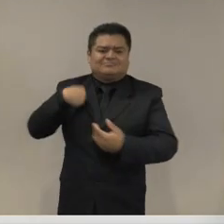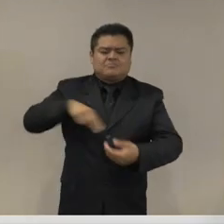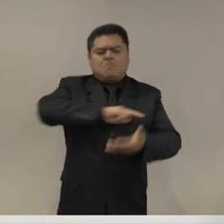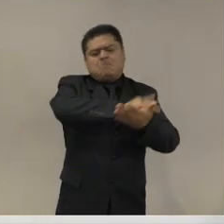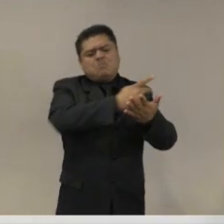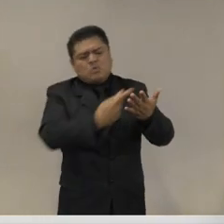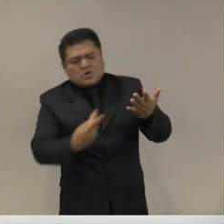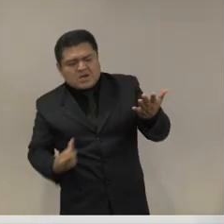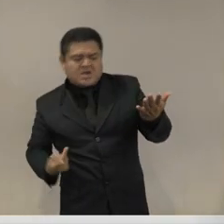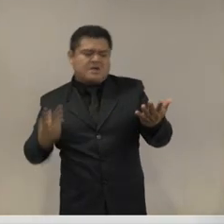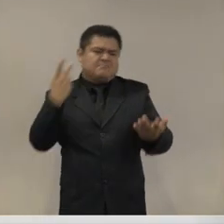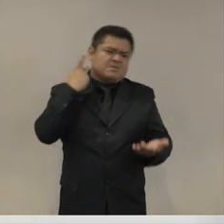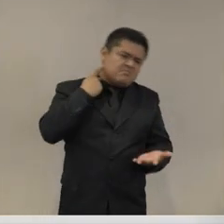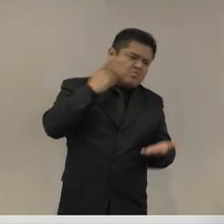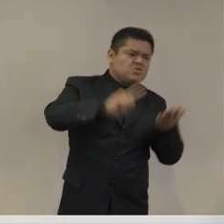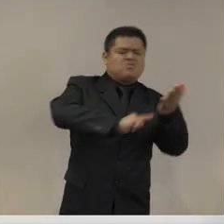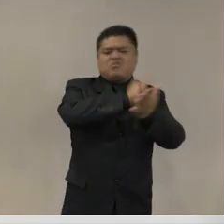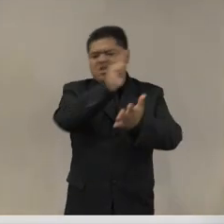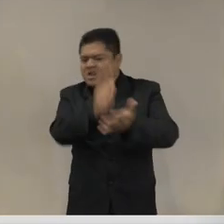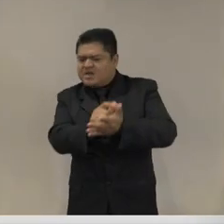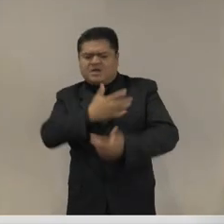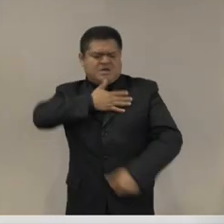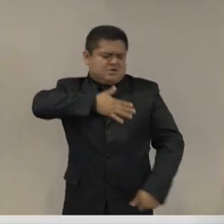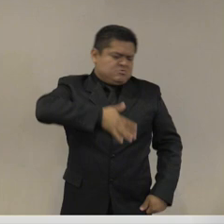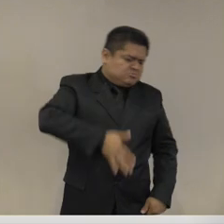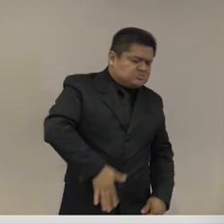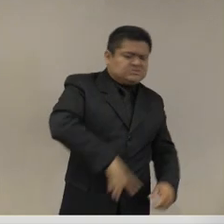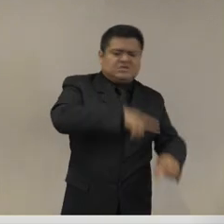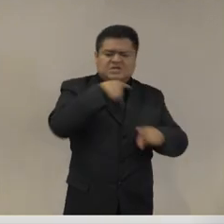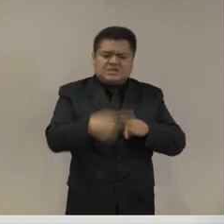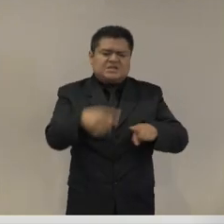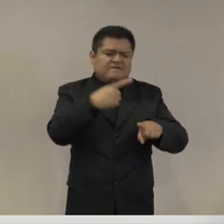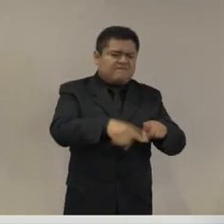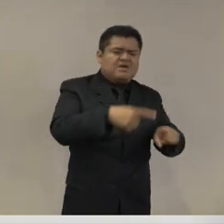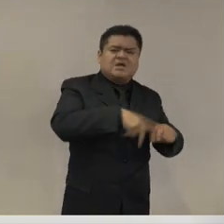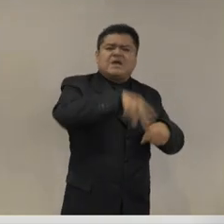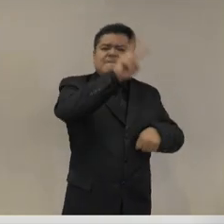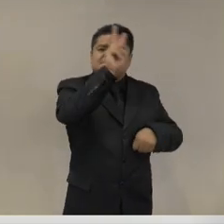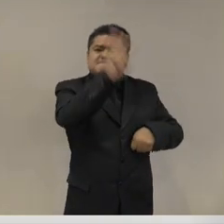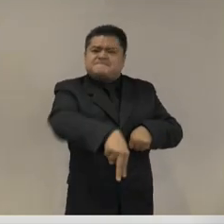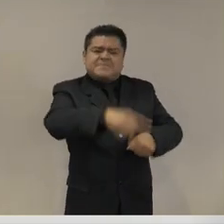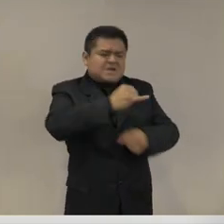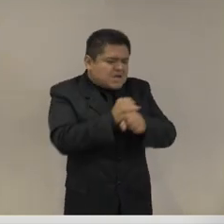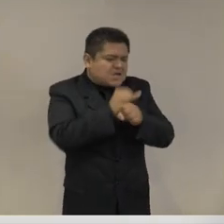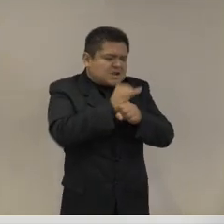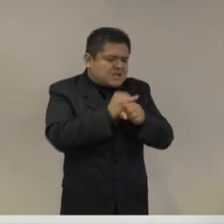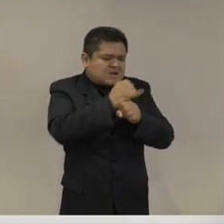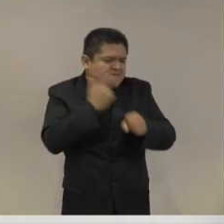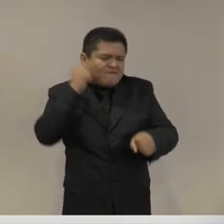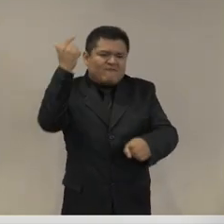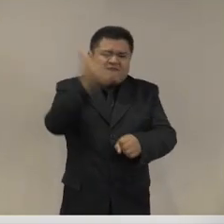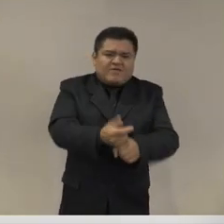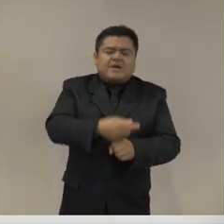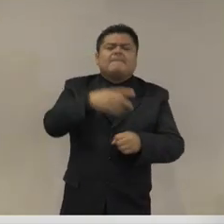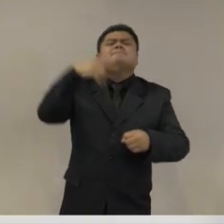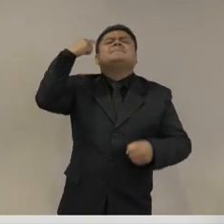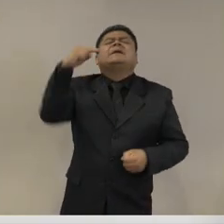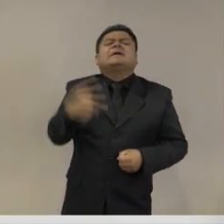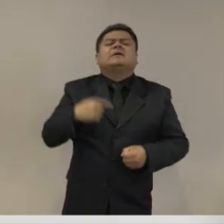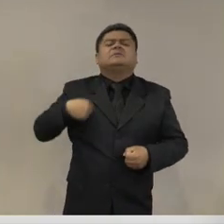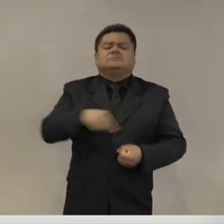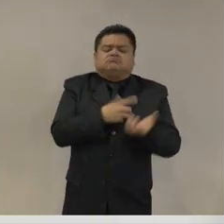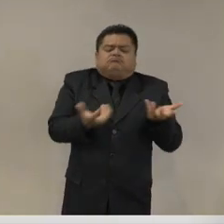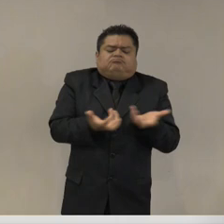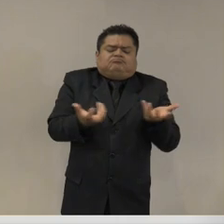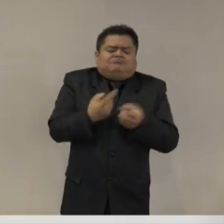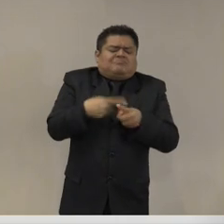de justicia de recuperación de la verdad si no ponemos al ser humano en el centro de cualquier actividad